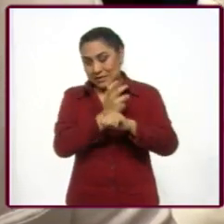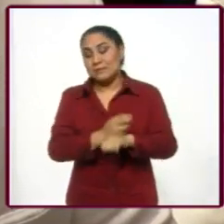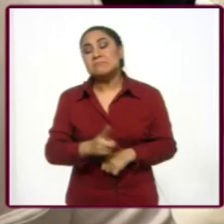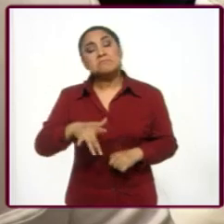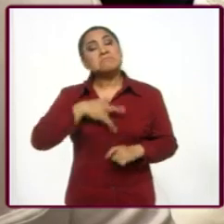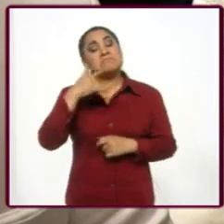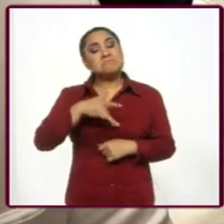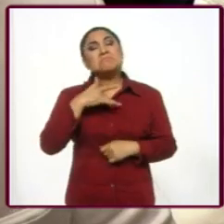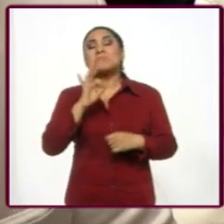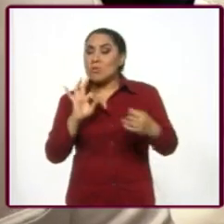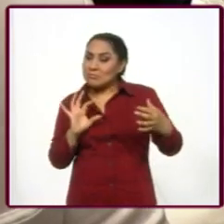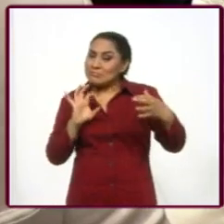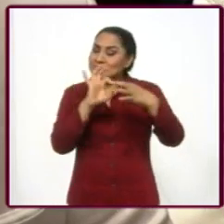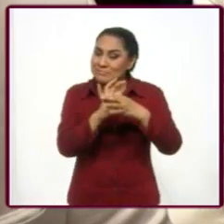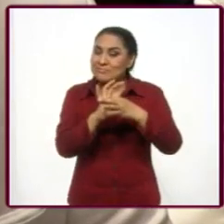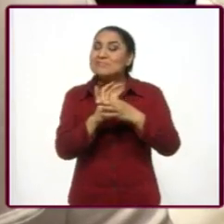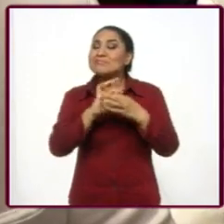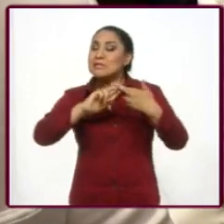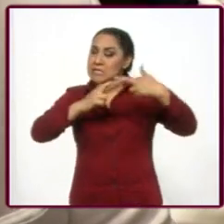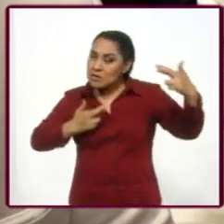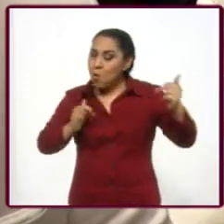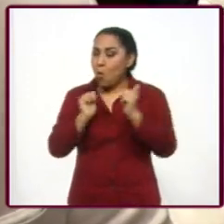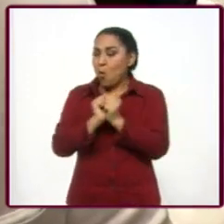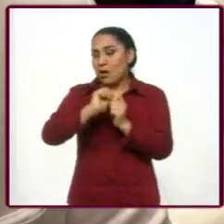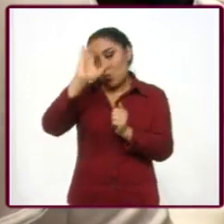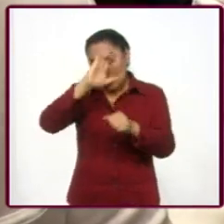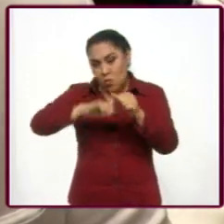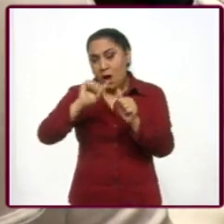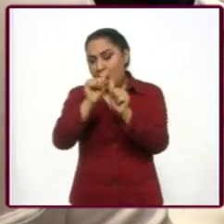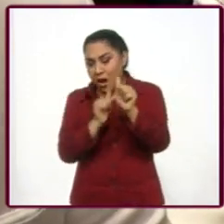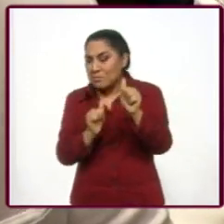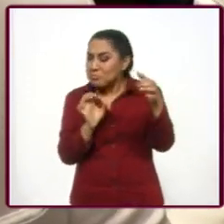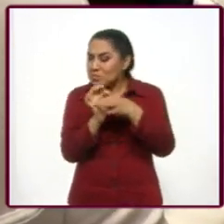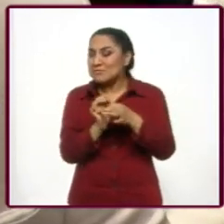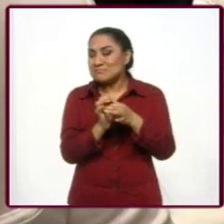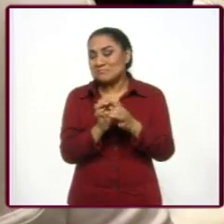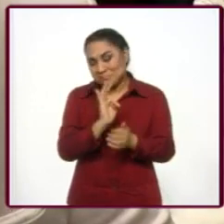sentimos que reconectar nuestra relación con arte y cultura es la mejor forma.